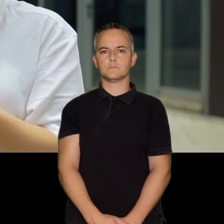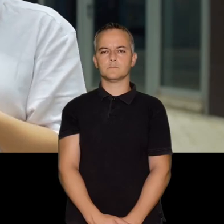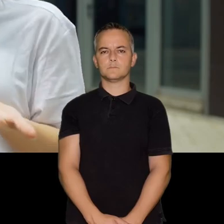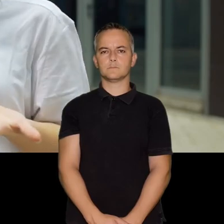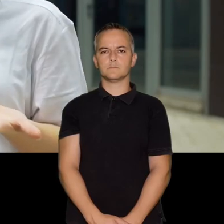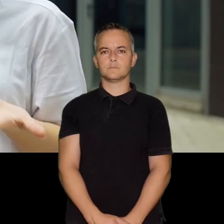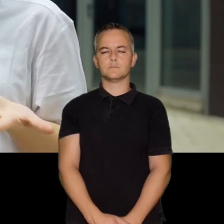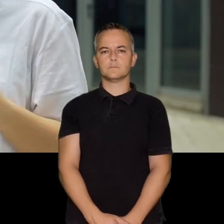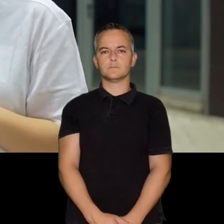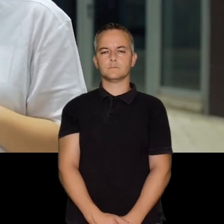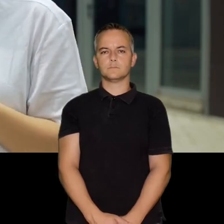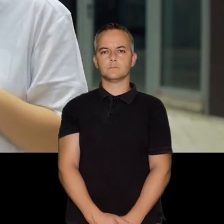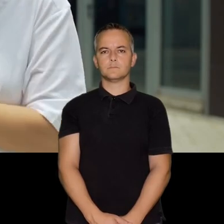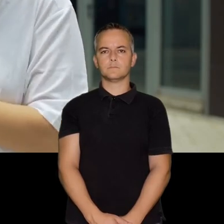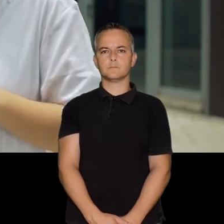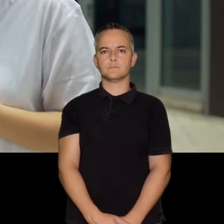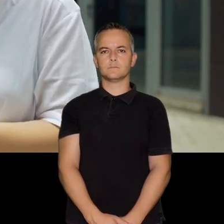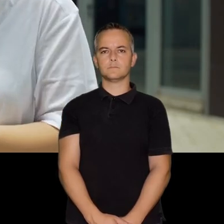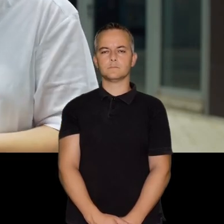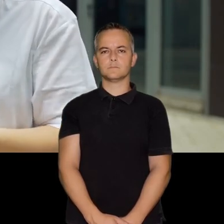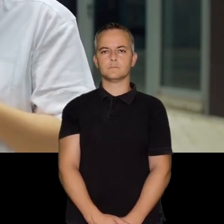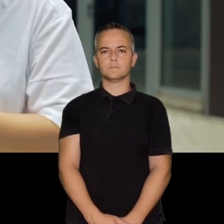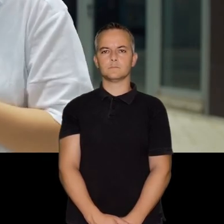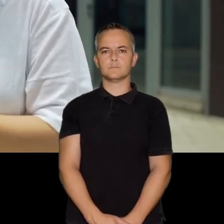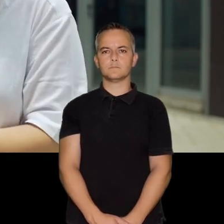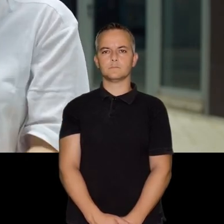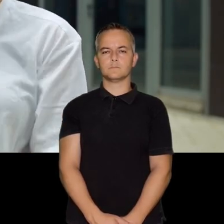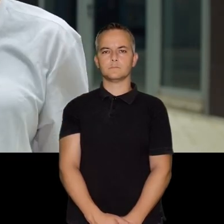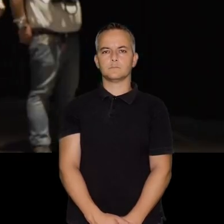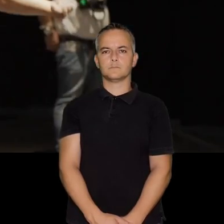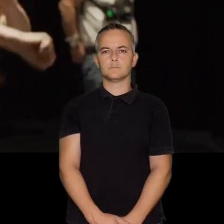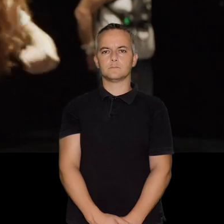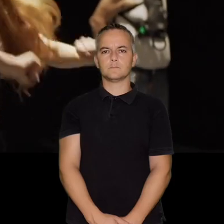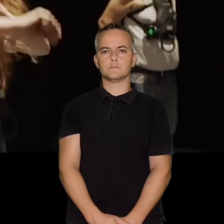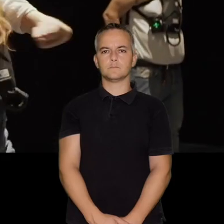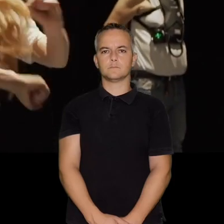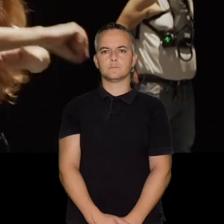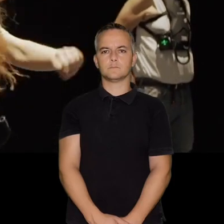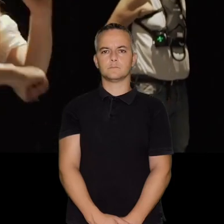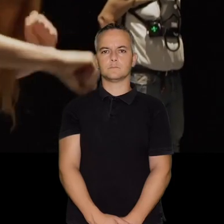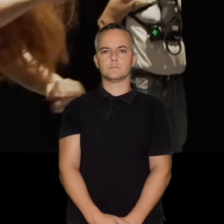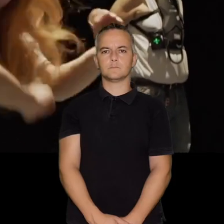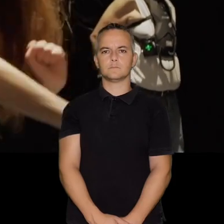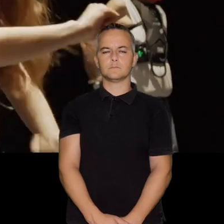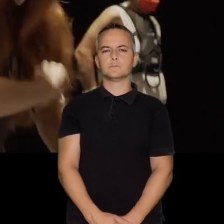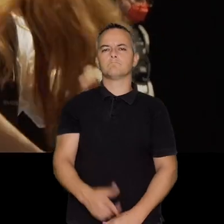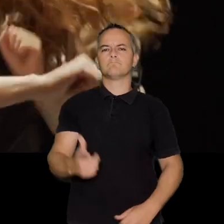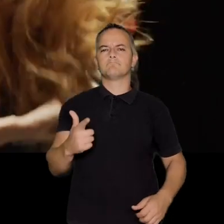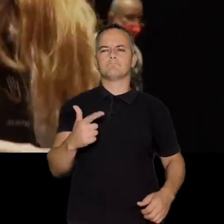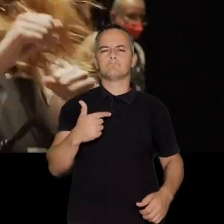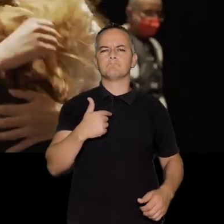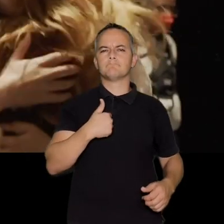una igualdad completa, no sé, es como que yo, el oyente y la persona sorda somos iguales.